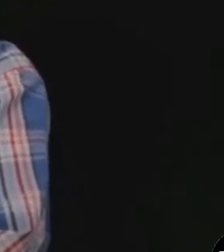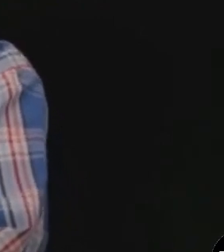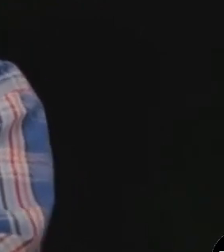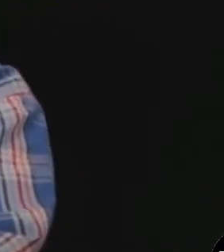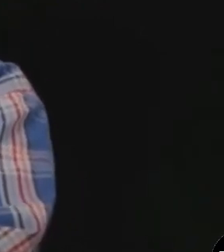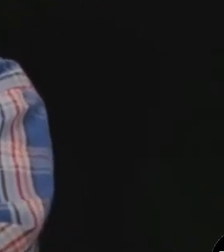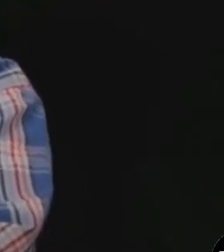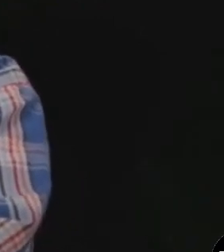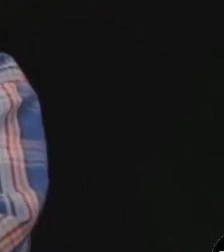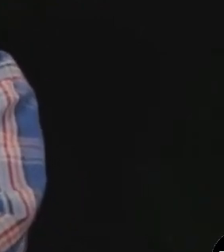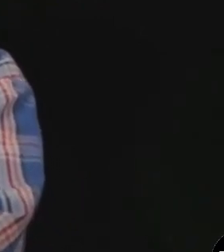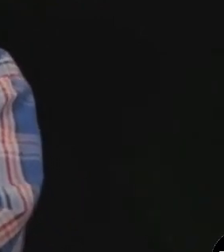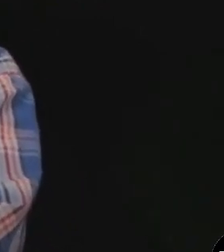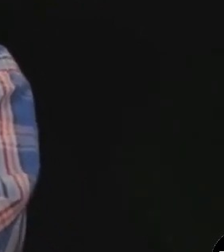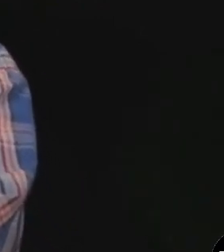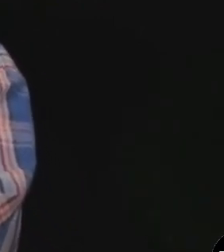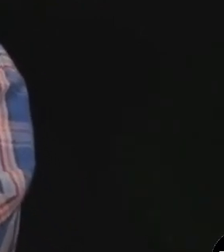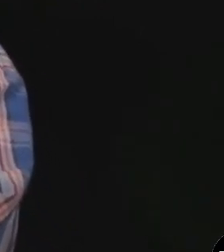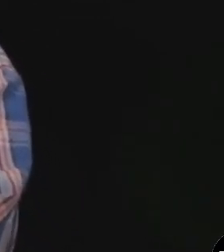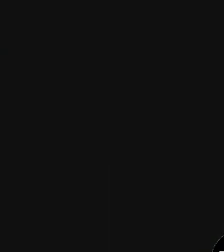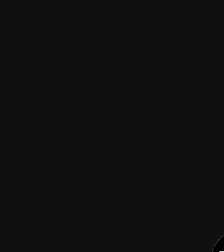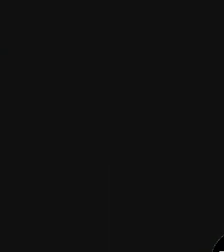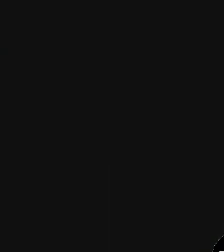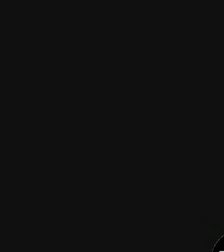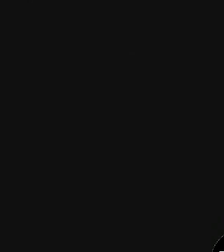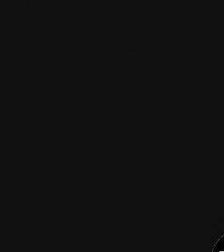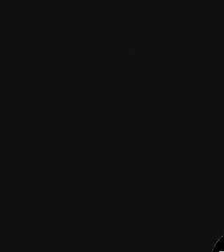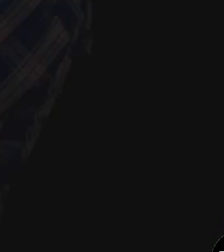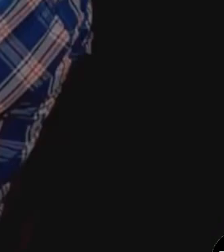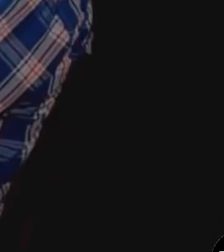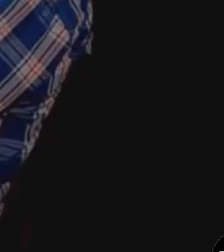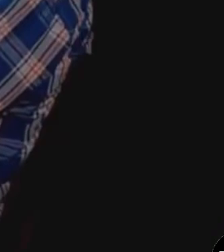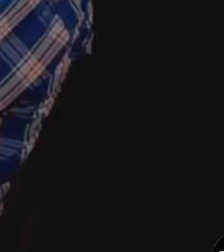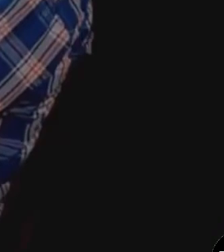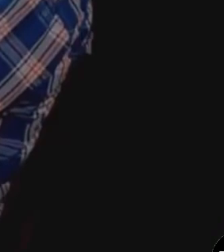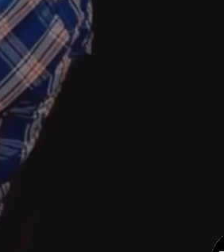pensión ya la tiene, ya se hizo justicia a sí mismo. ¿Será su rancho?